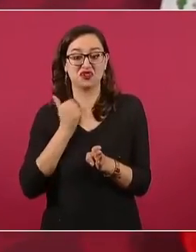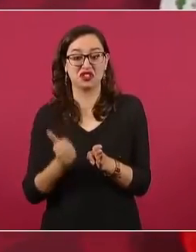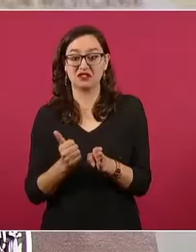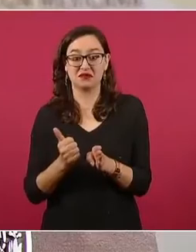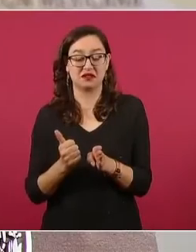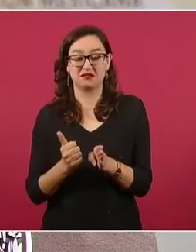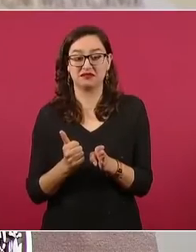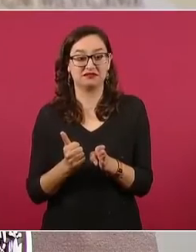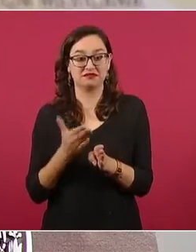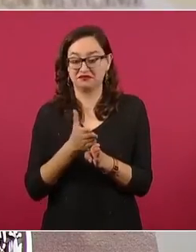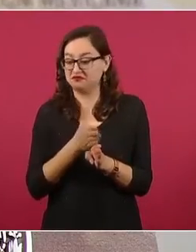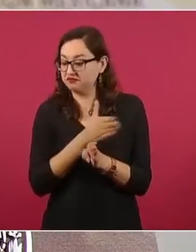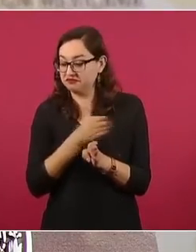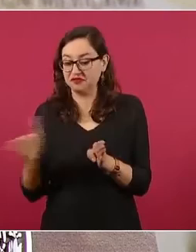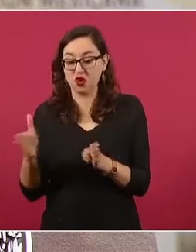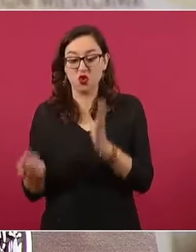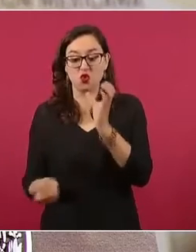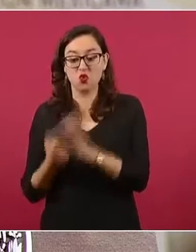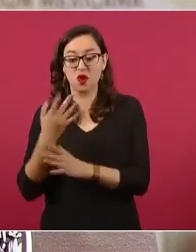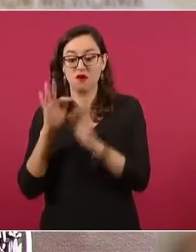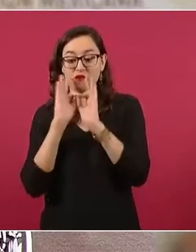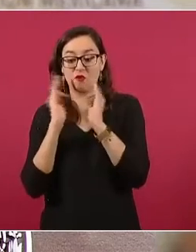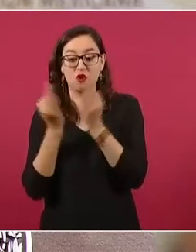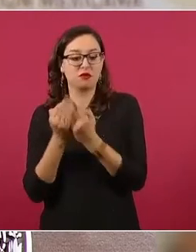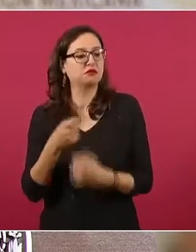pero no lo han querido entender.